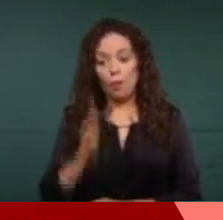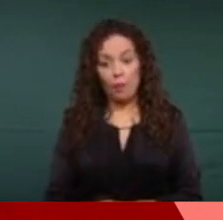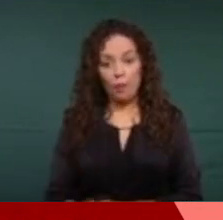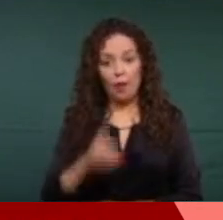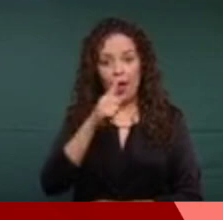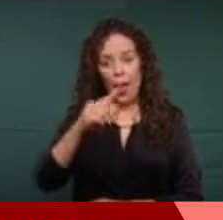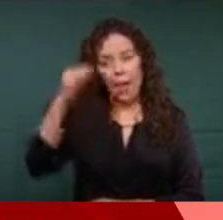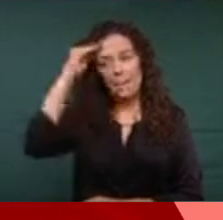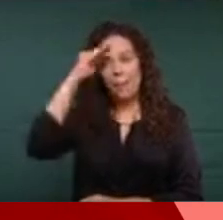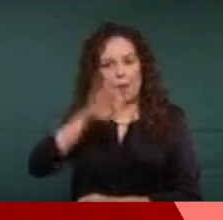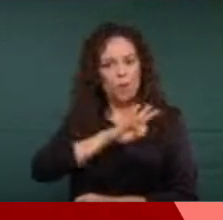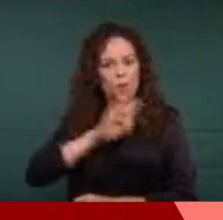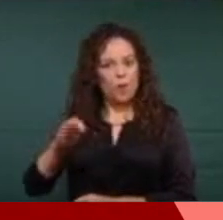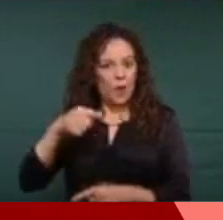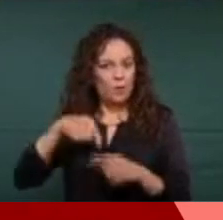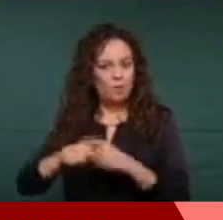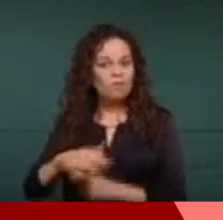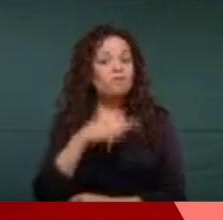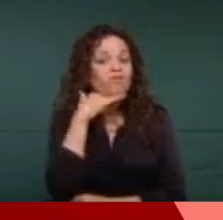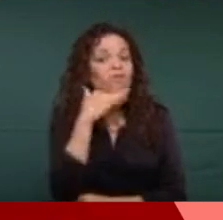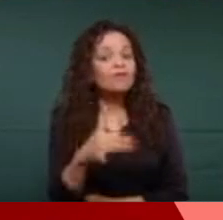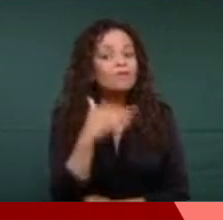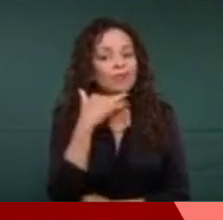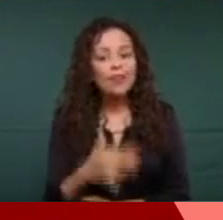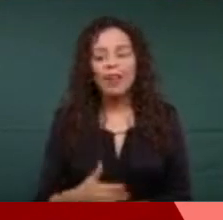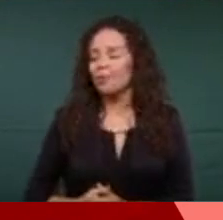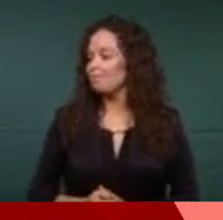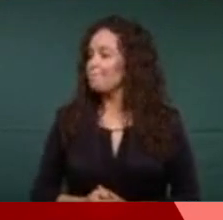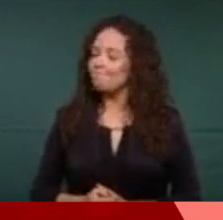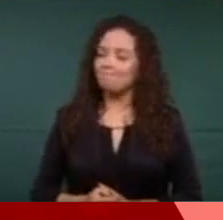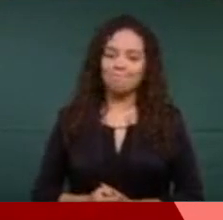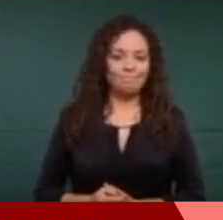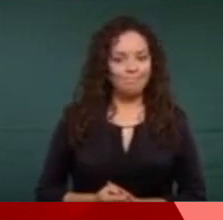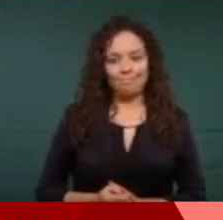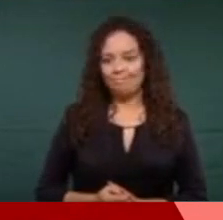porque ese era otro modus operandi.